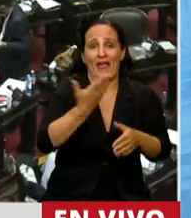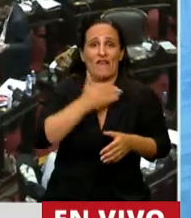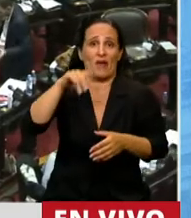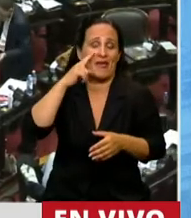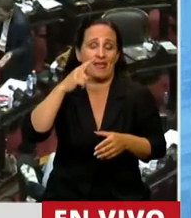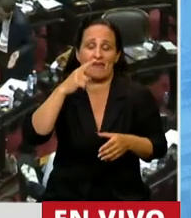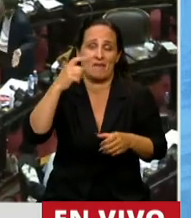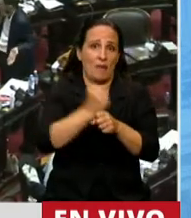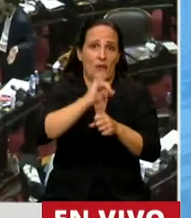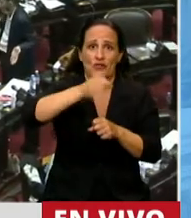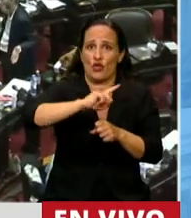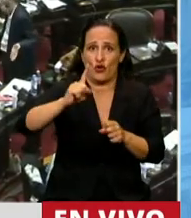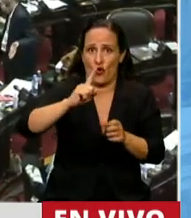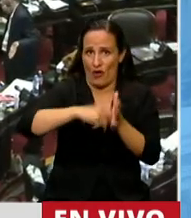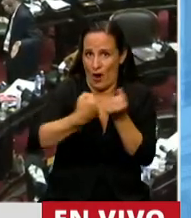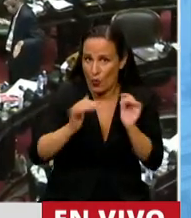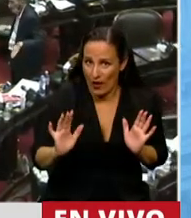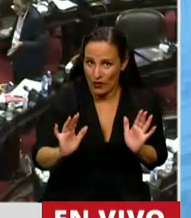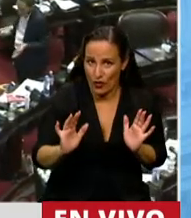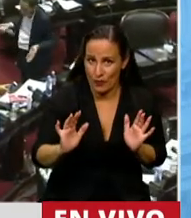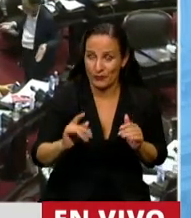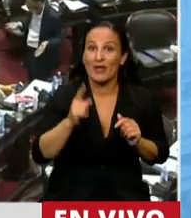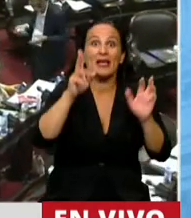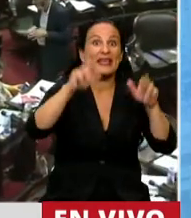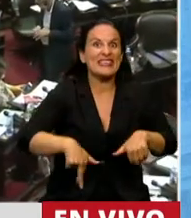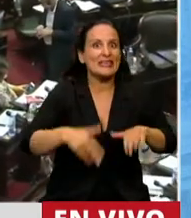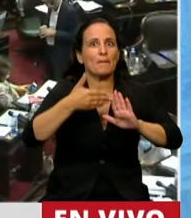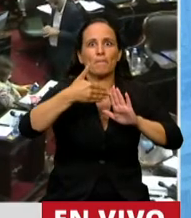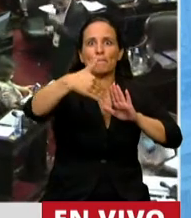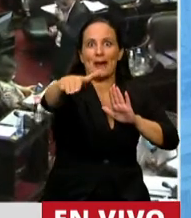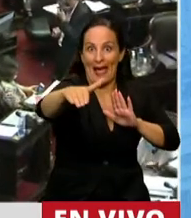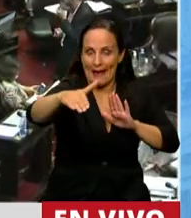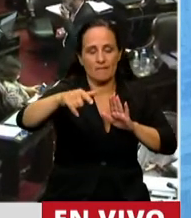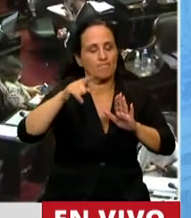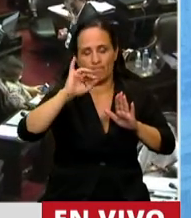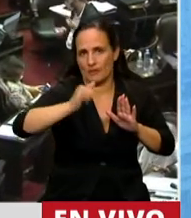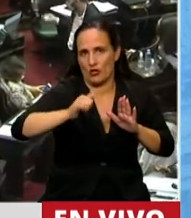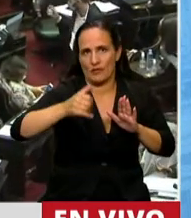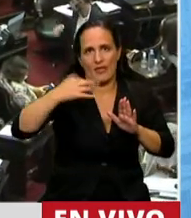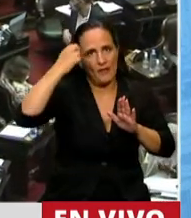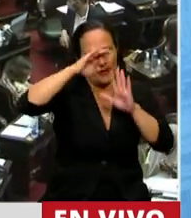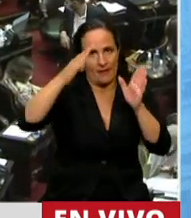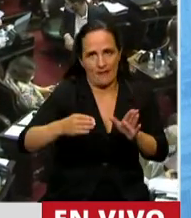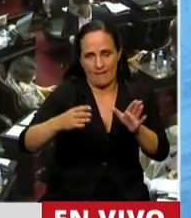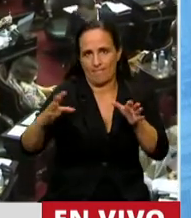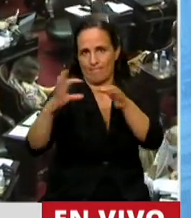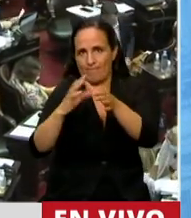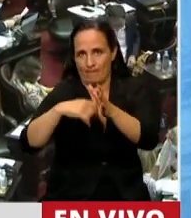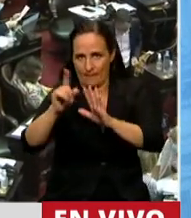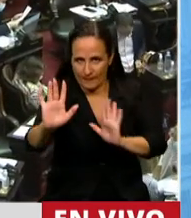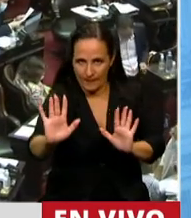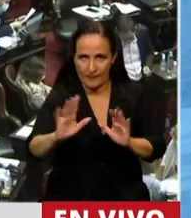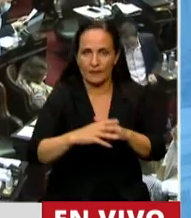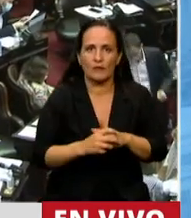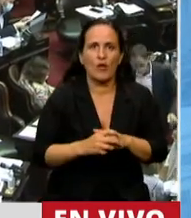Fondo y el plan plurianual de estabilización macroeconómica que estará ligado al acuerdo con el Fondo. Es decir, el